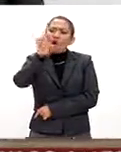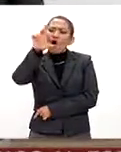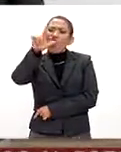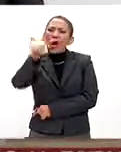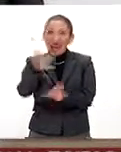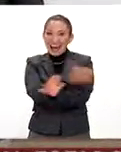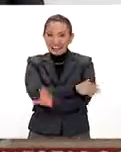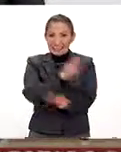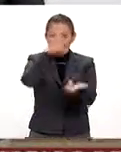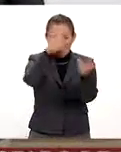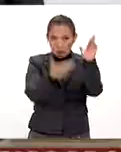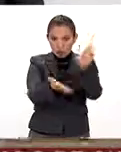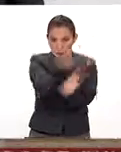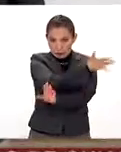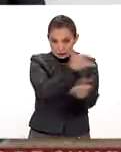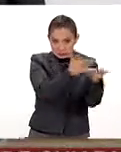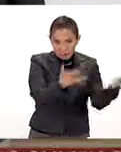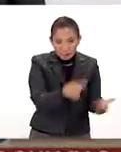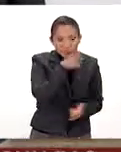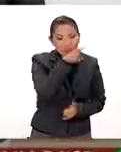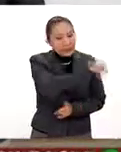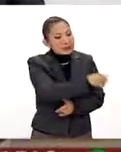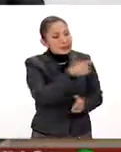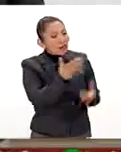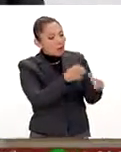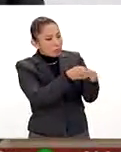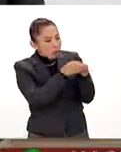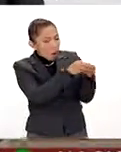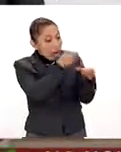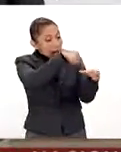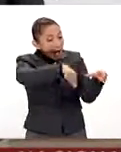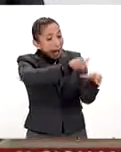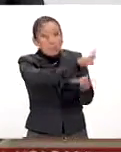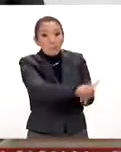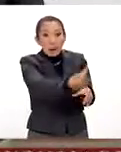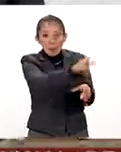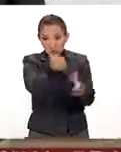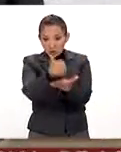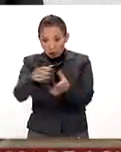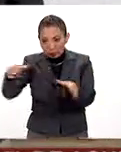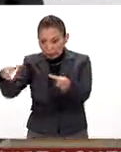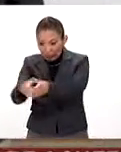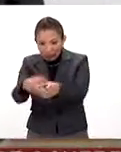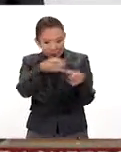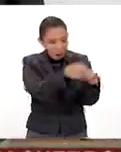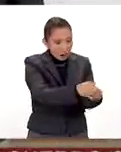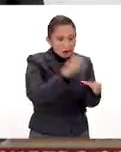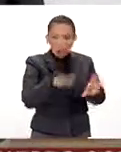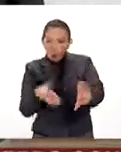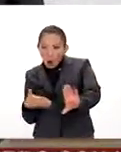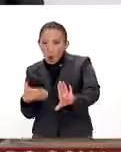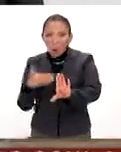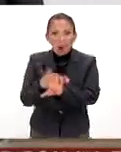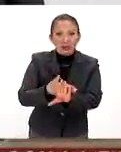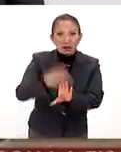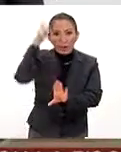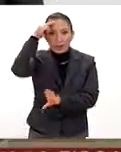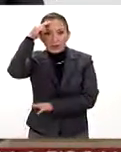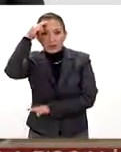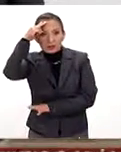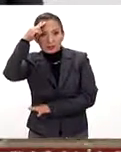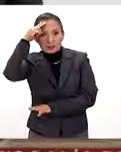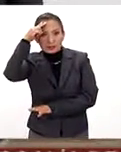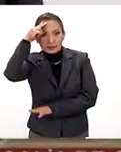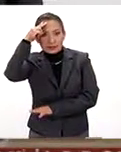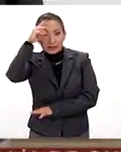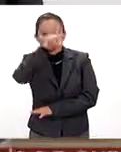los tiempos de la Revolución Mexicana, eran las personas que en pueblos y ciudades se levantaron en armas contra Porfirio Díaz.